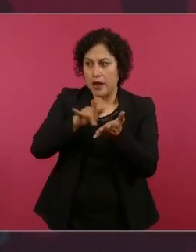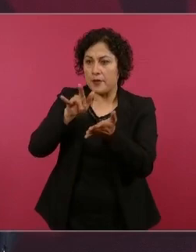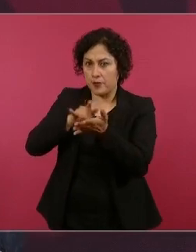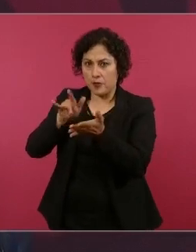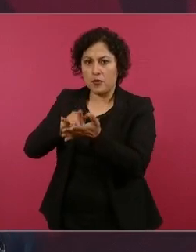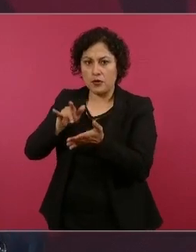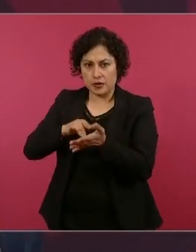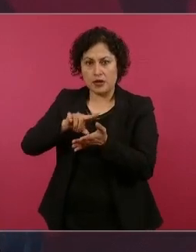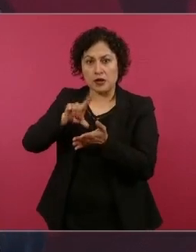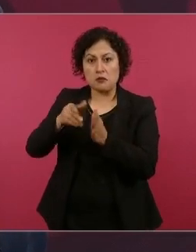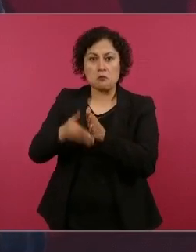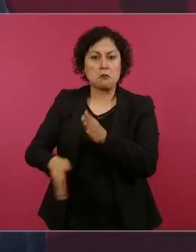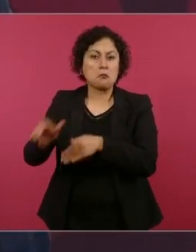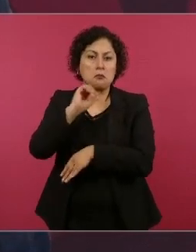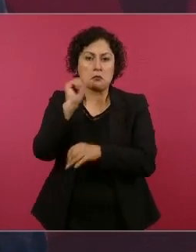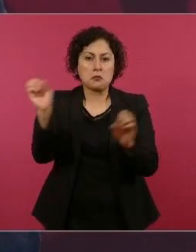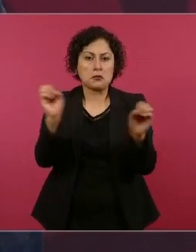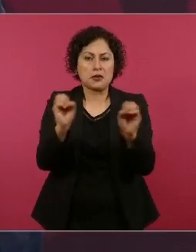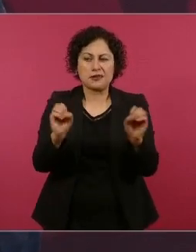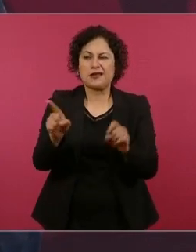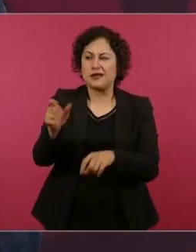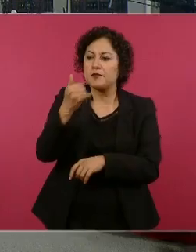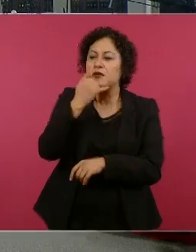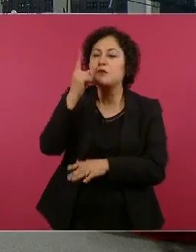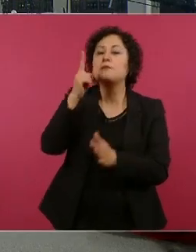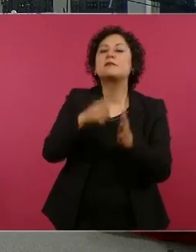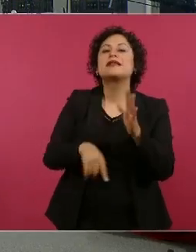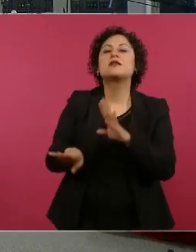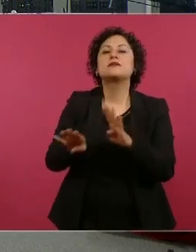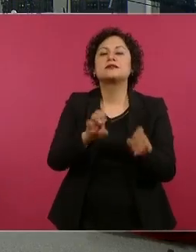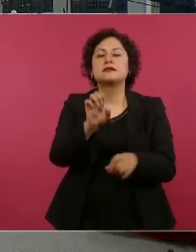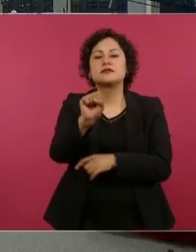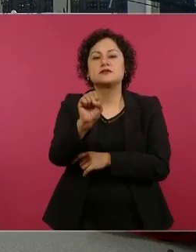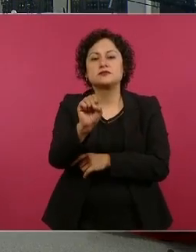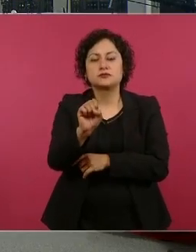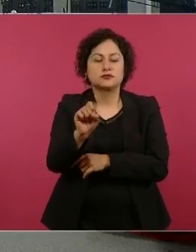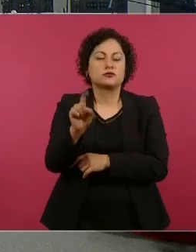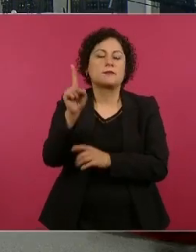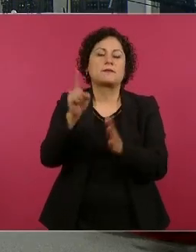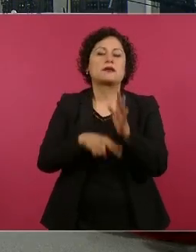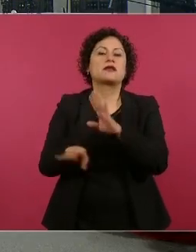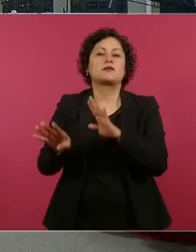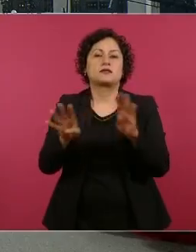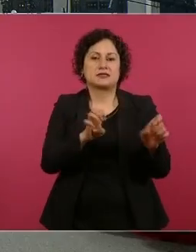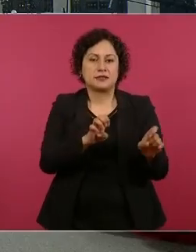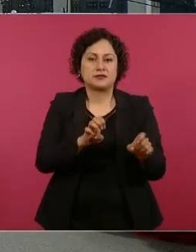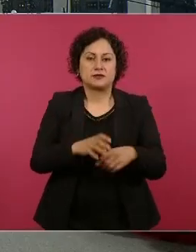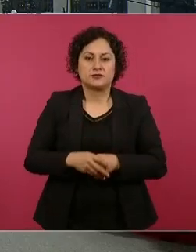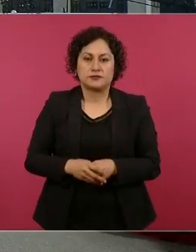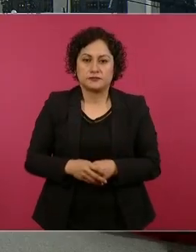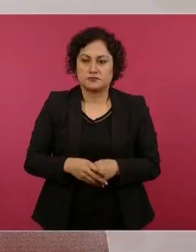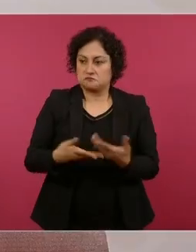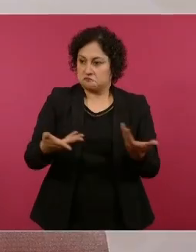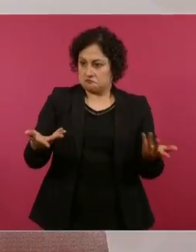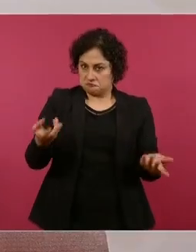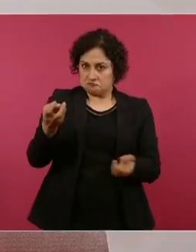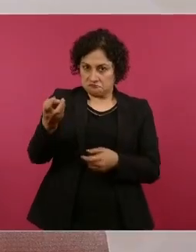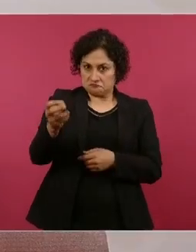1900. La Alpro, sí, nada más. Y todo